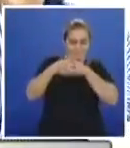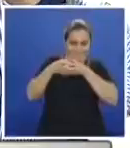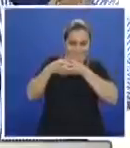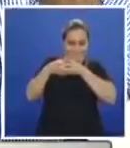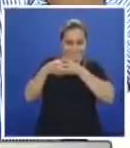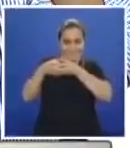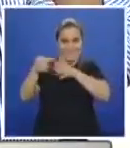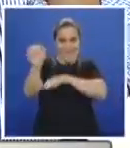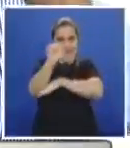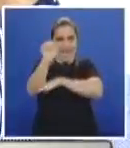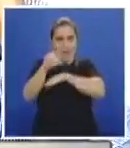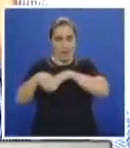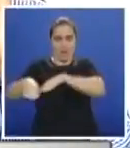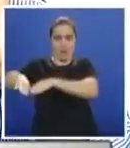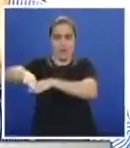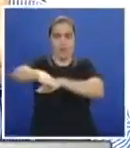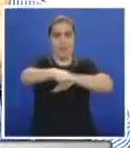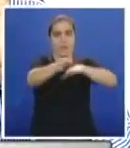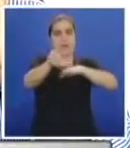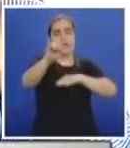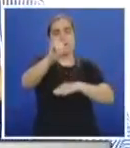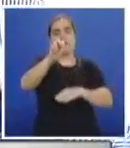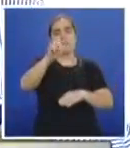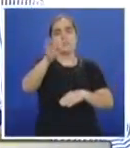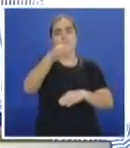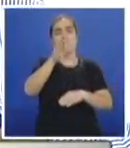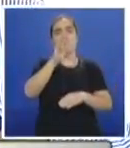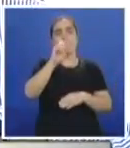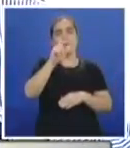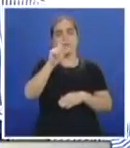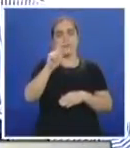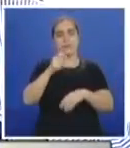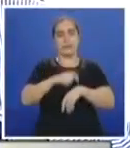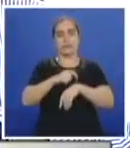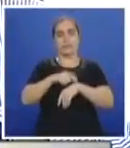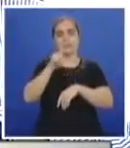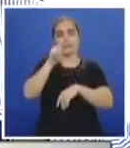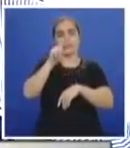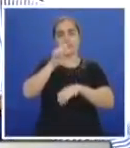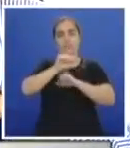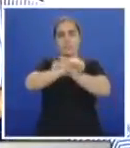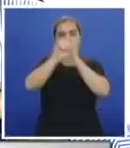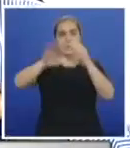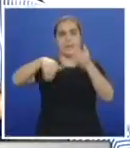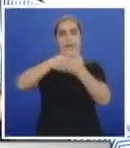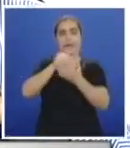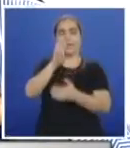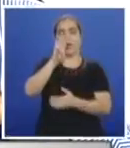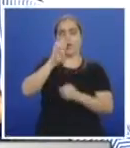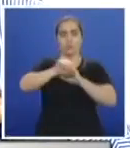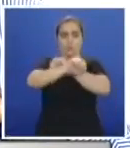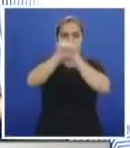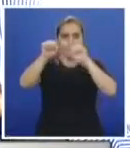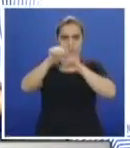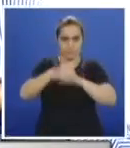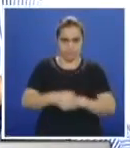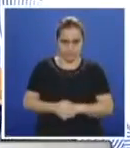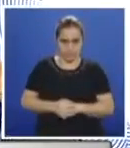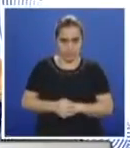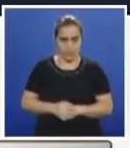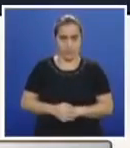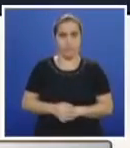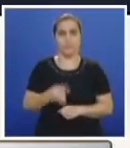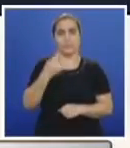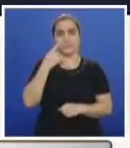por la Simón Bolívar. ¿Desde qué hora y hasta qué hora? De 6 de la mañana a 8 de la mañana. De 6 a 8, que quizás